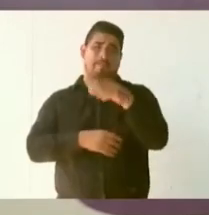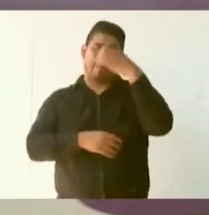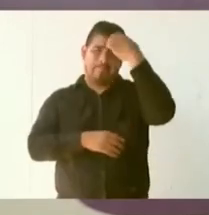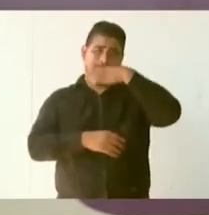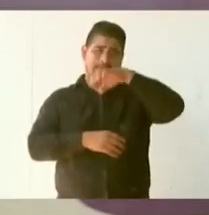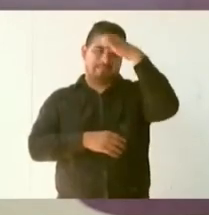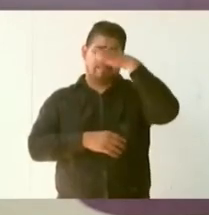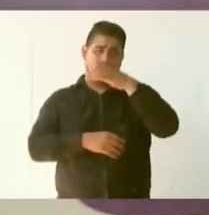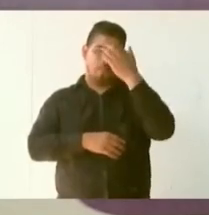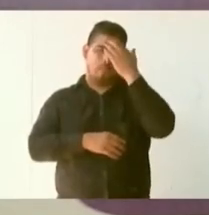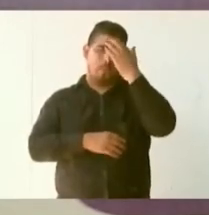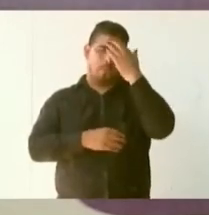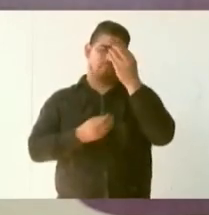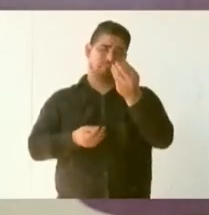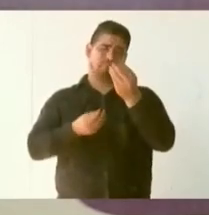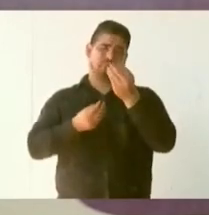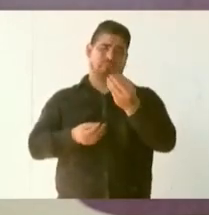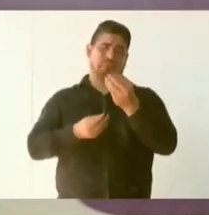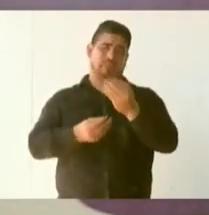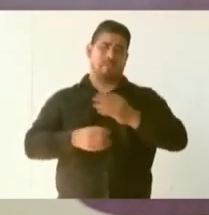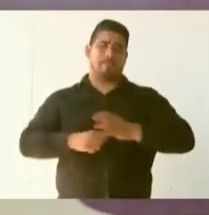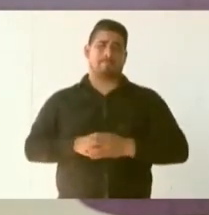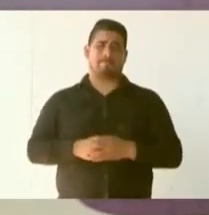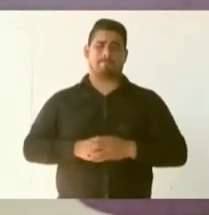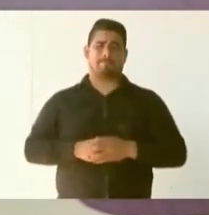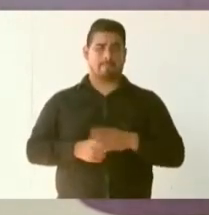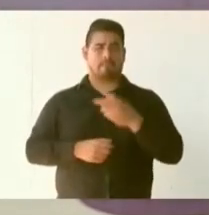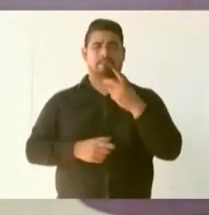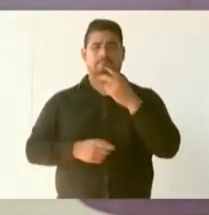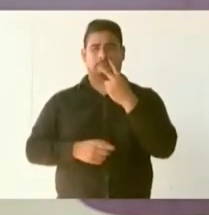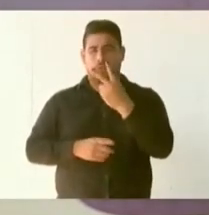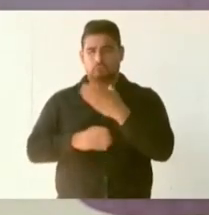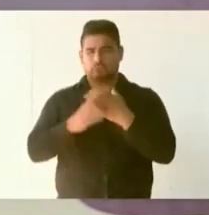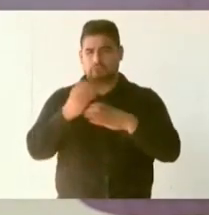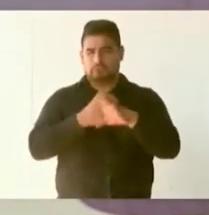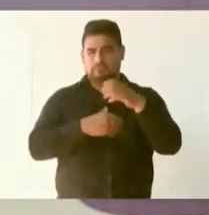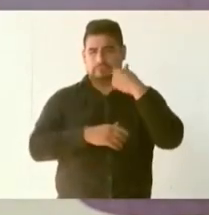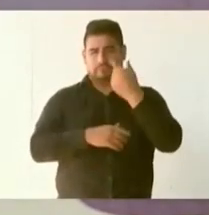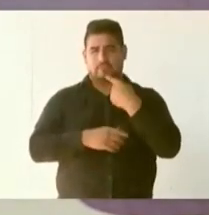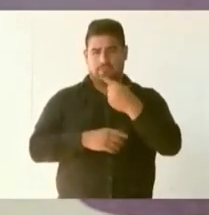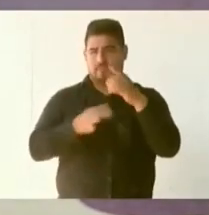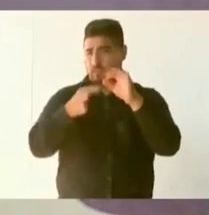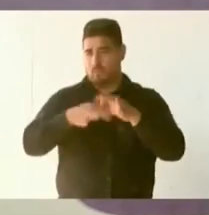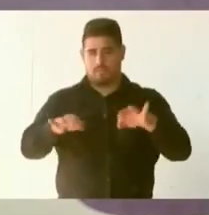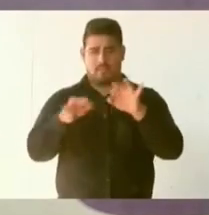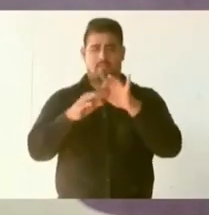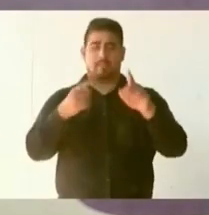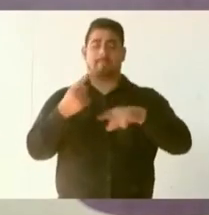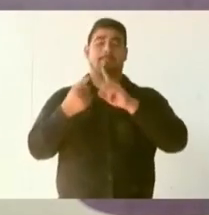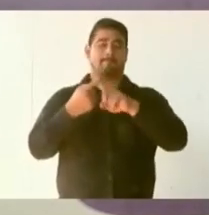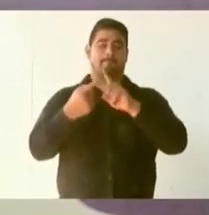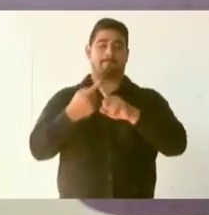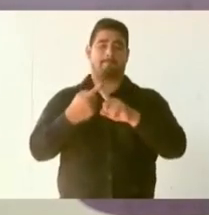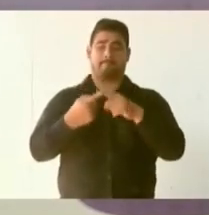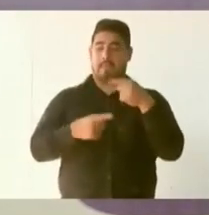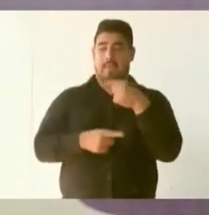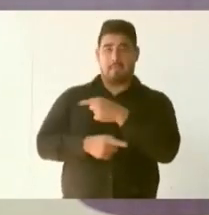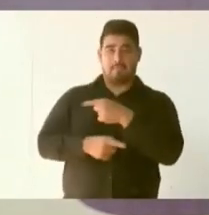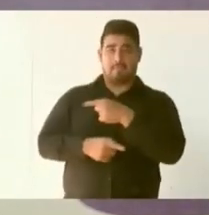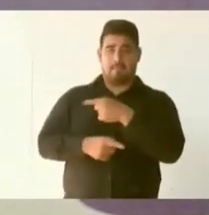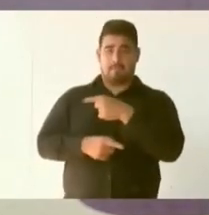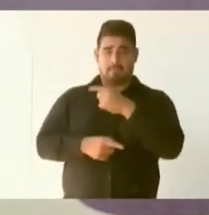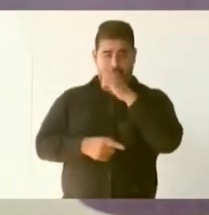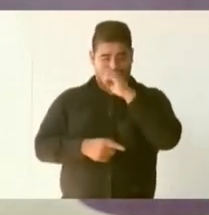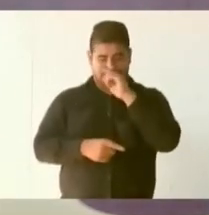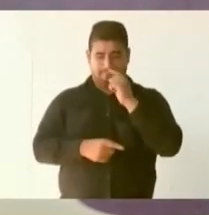y dos cosas que son muy importantes. Una, que viene desde